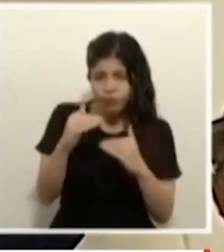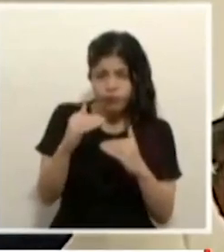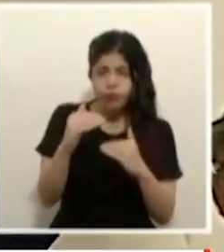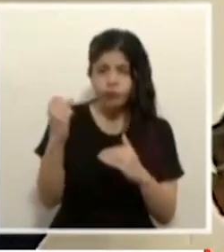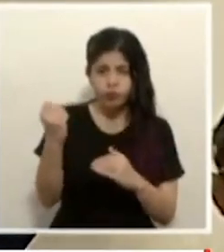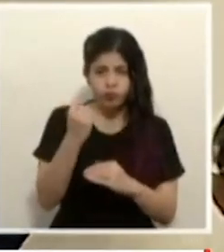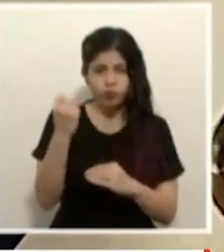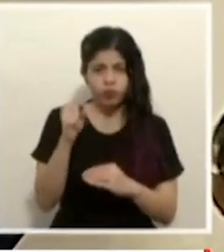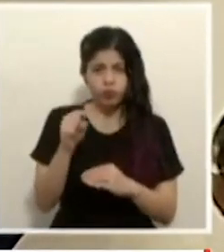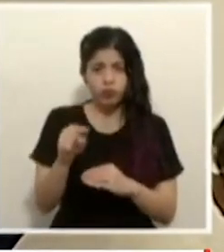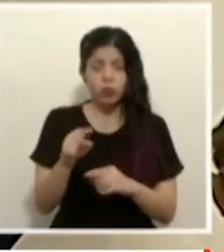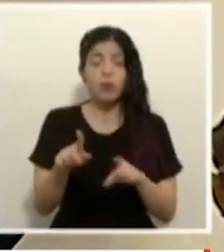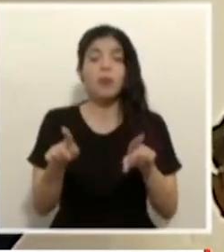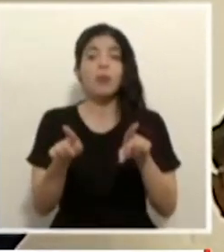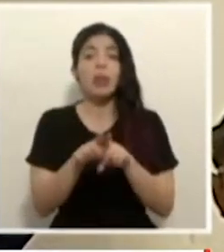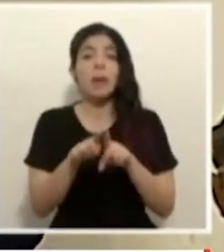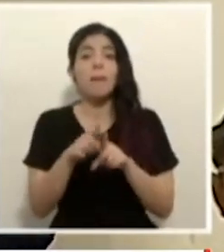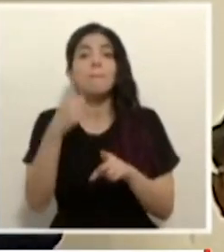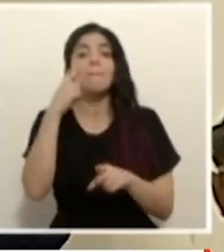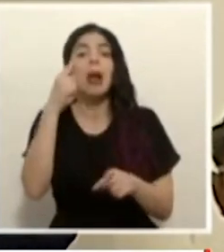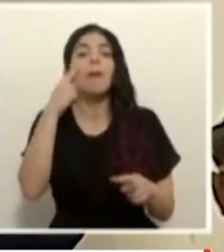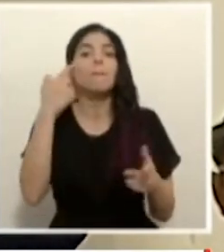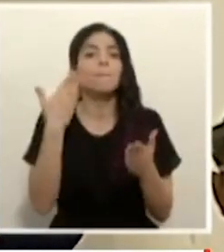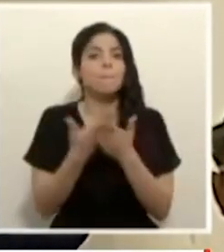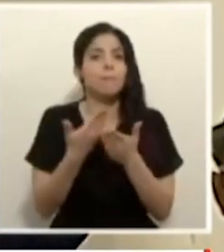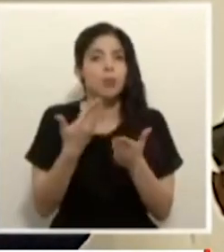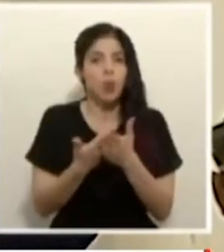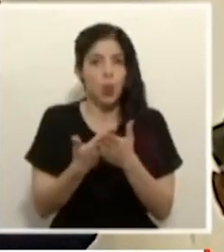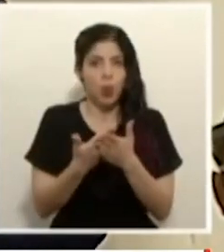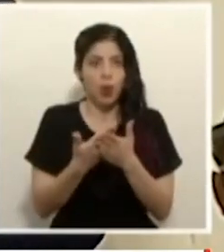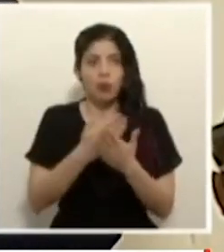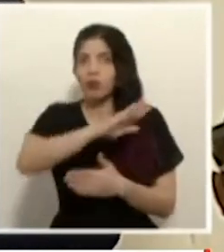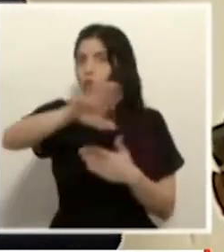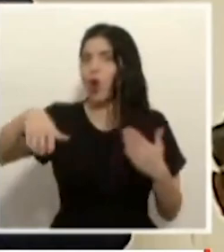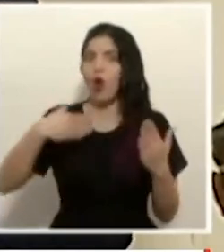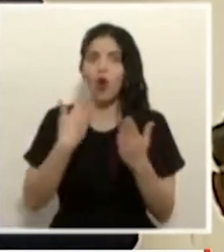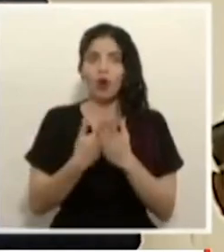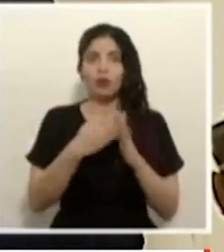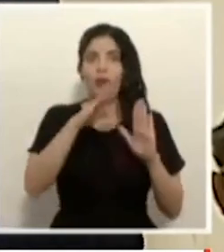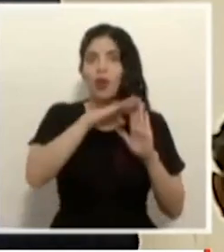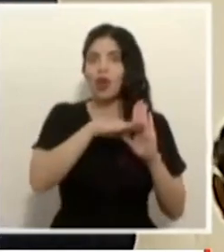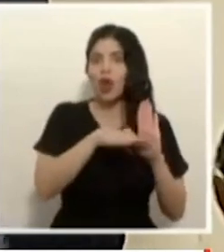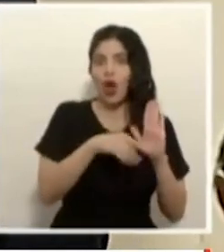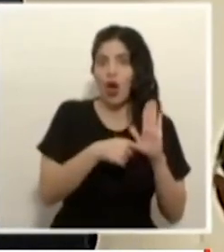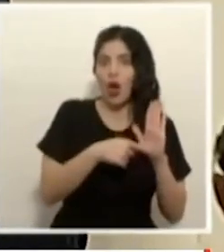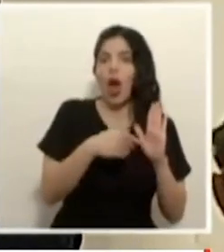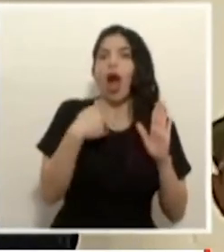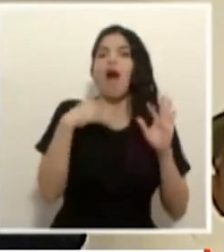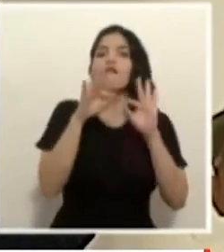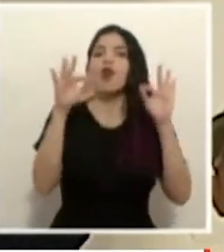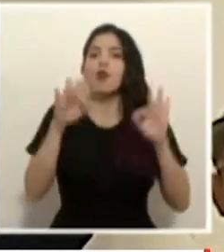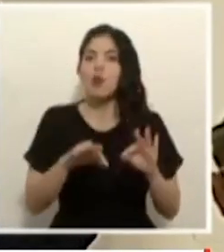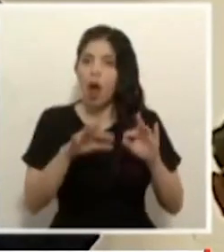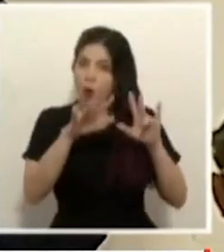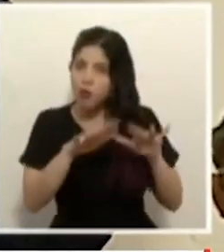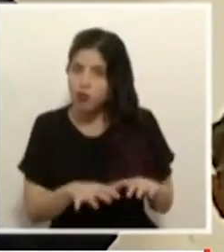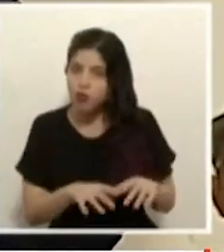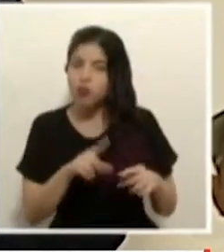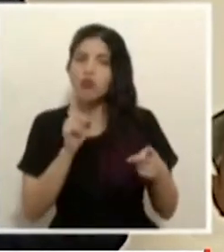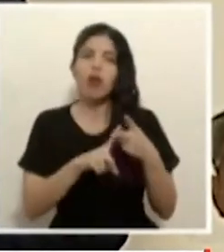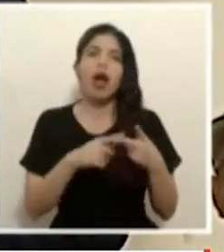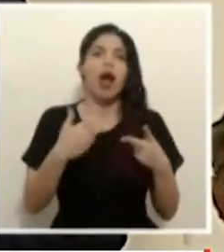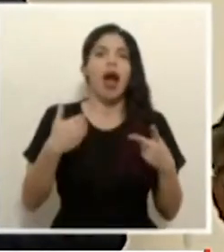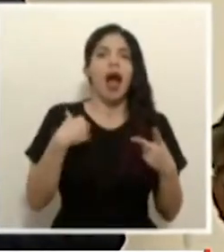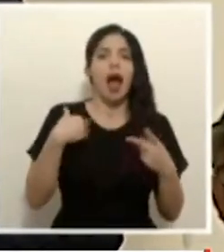para probar todos los protocolos de hecho está el formulario digital se tiene